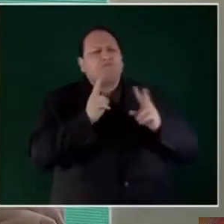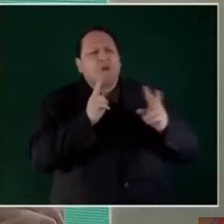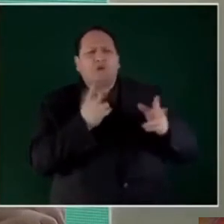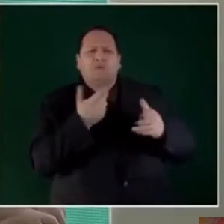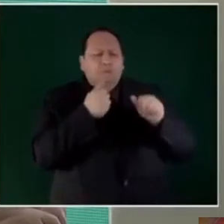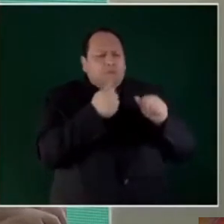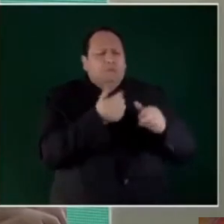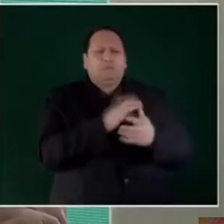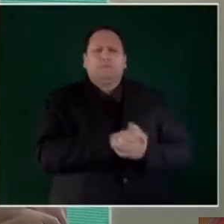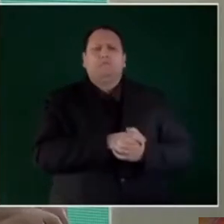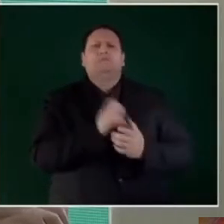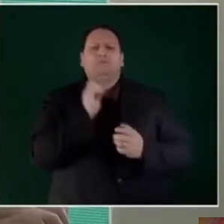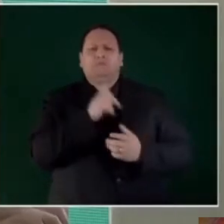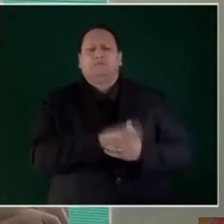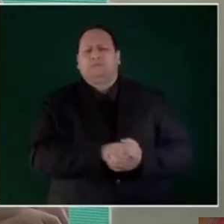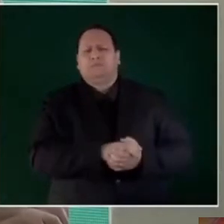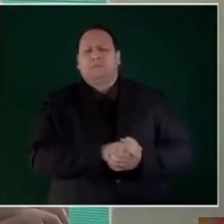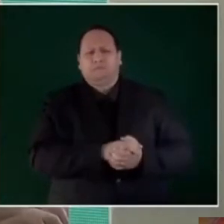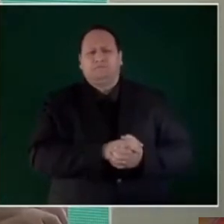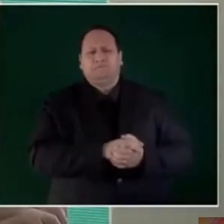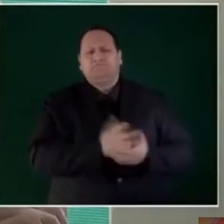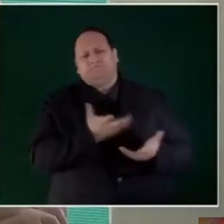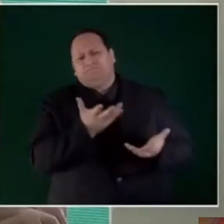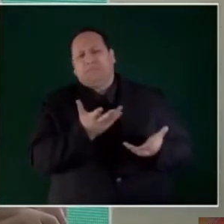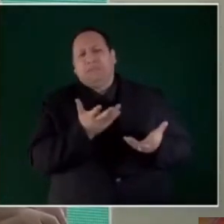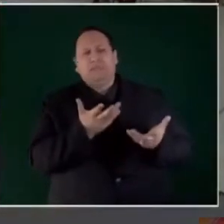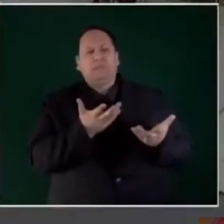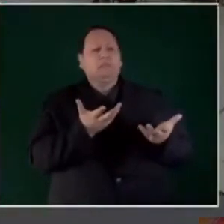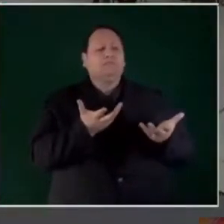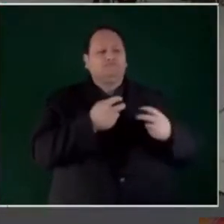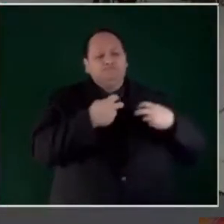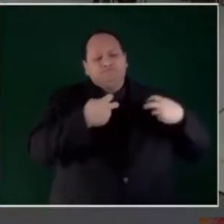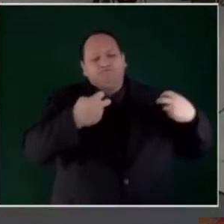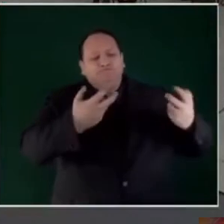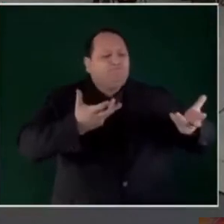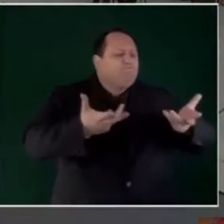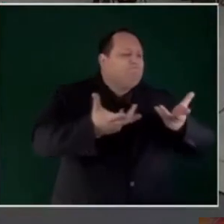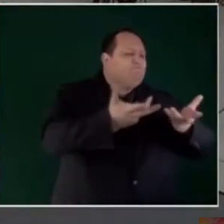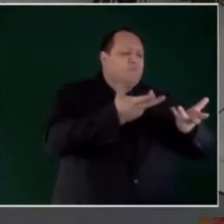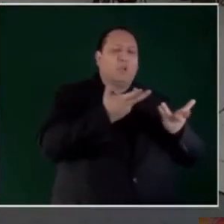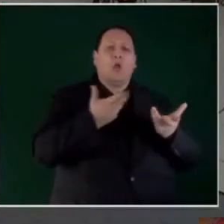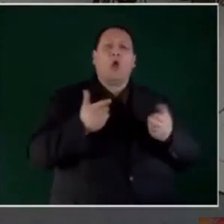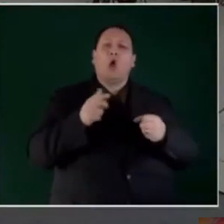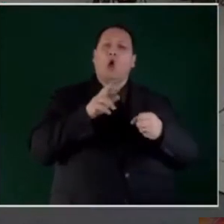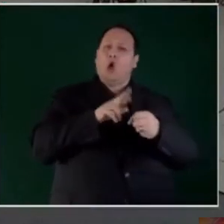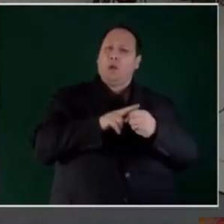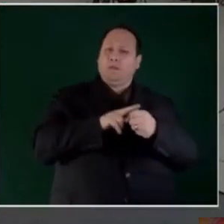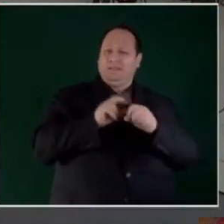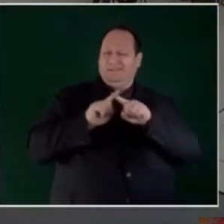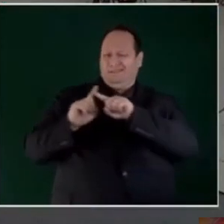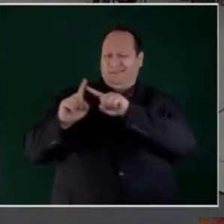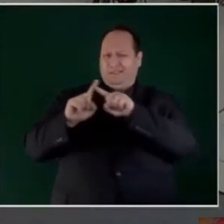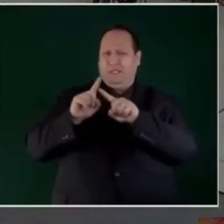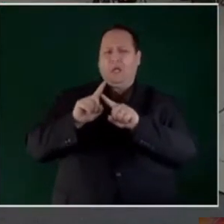plantear con los gobernadores.